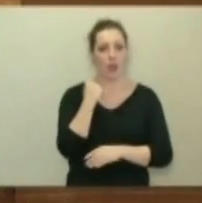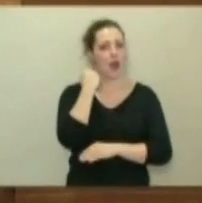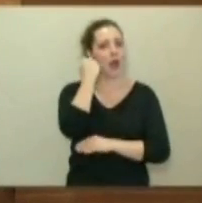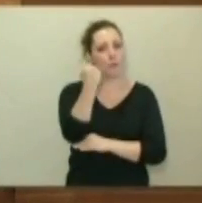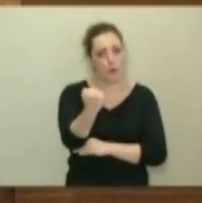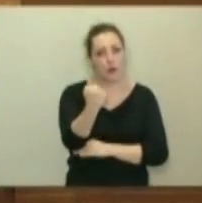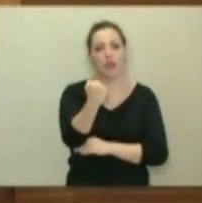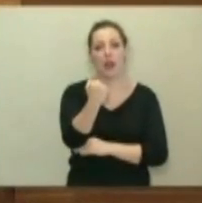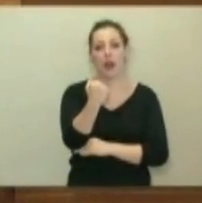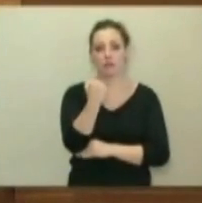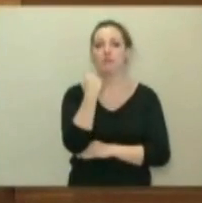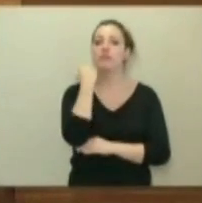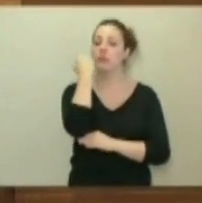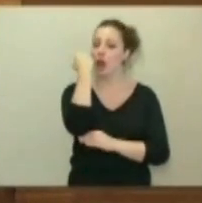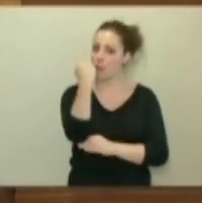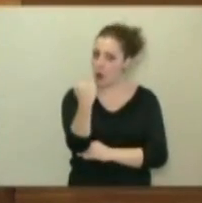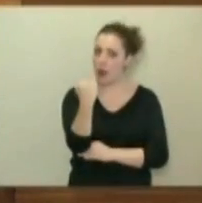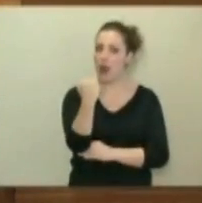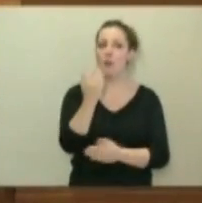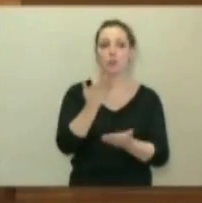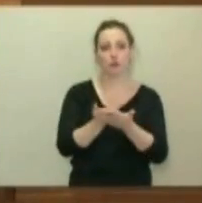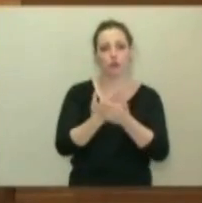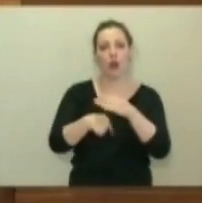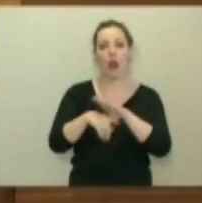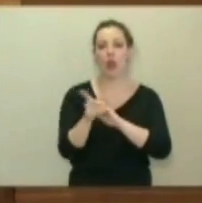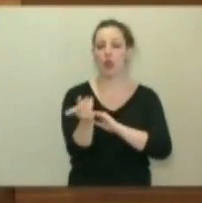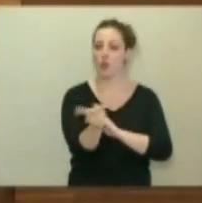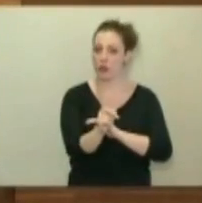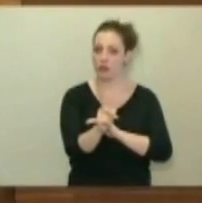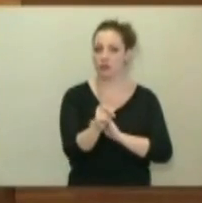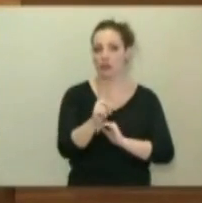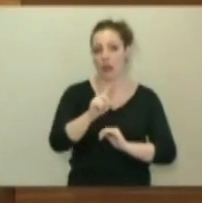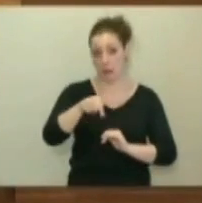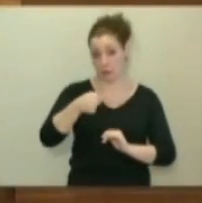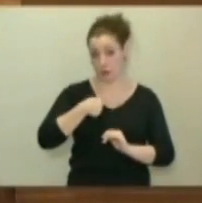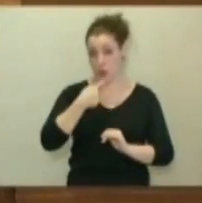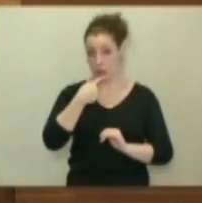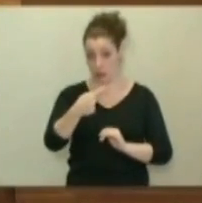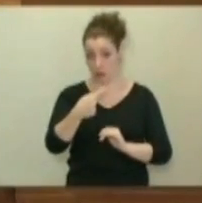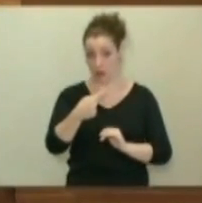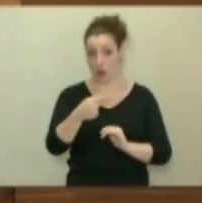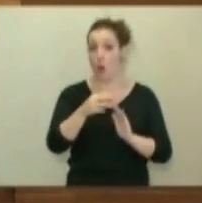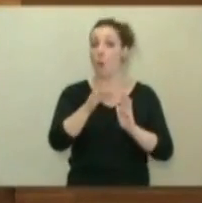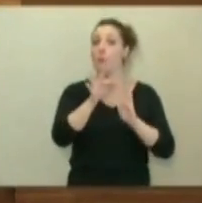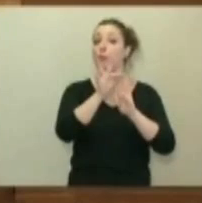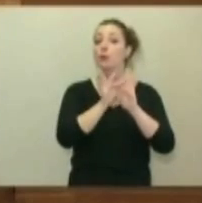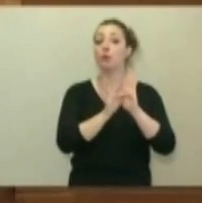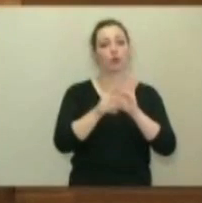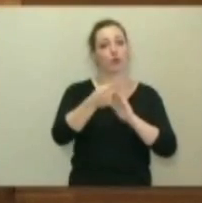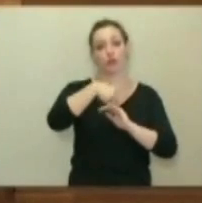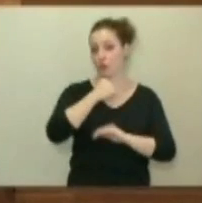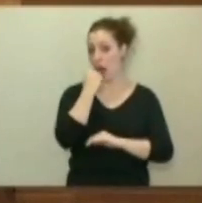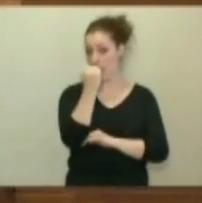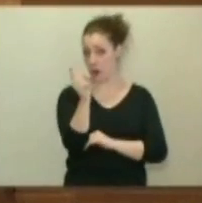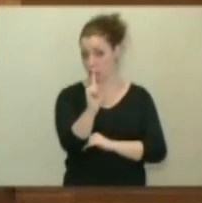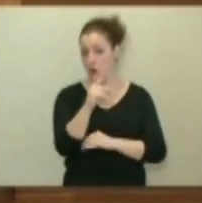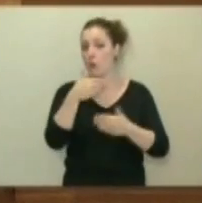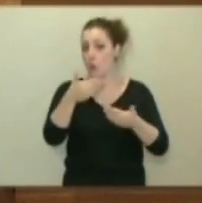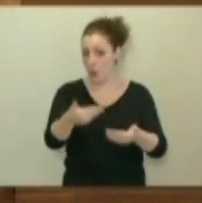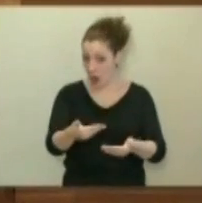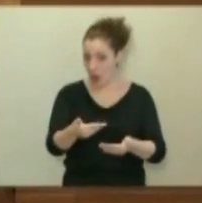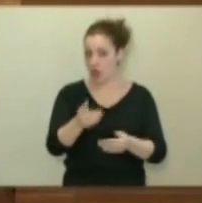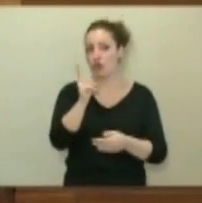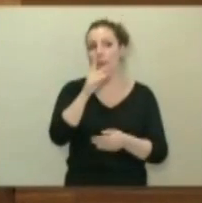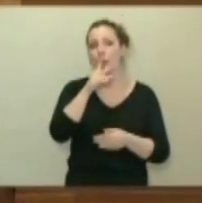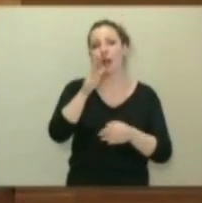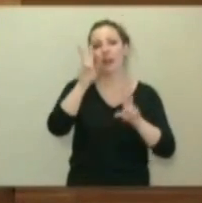la mayor parte de esta proposición no de ley, luego diré qué punto entiendo que no podemos apoyar, no solo por una cuestión